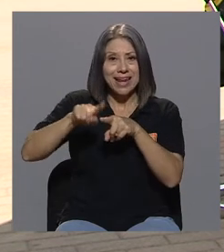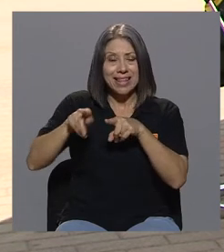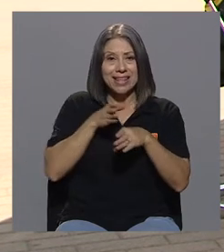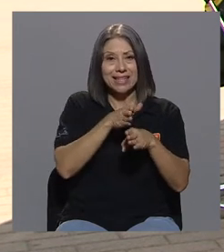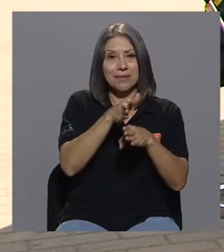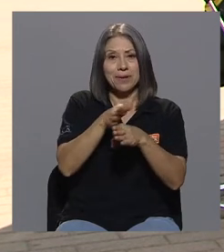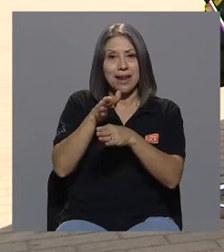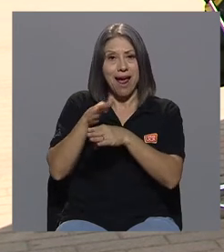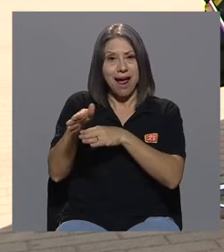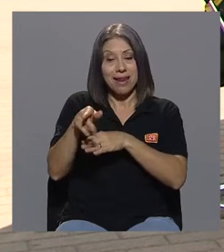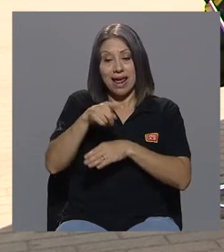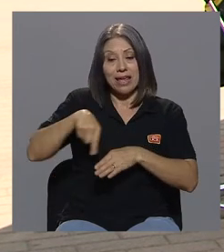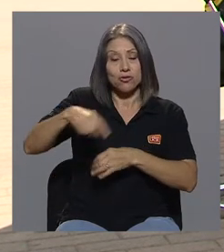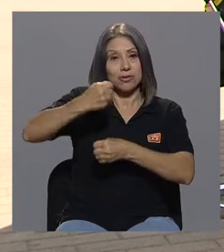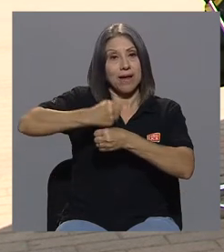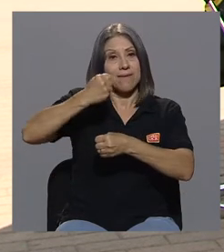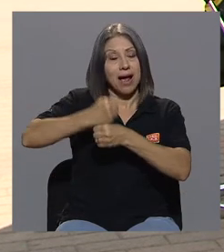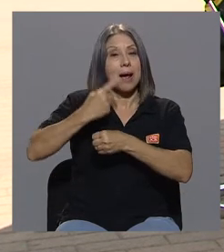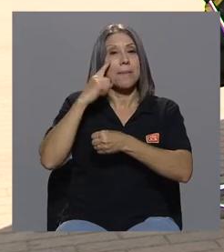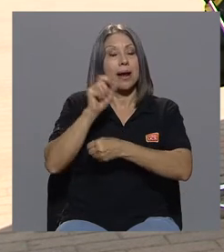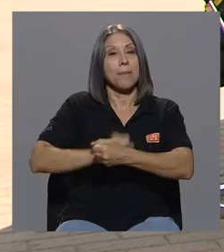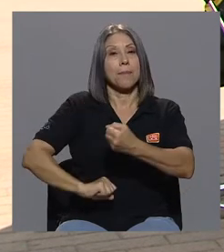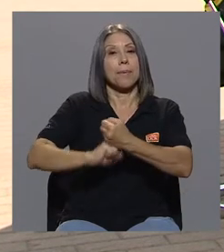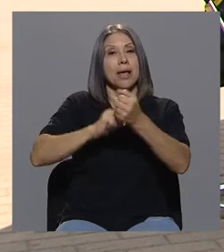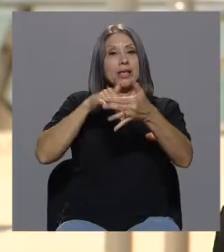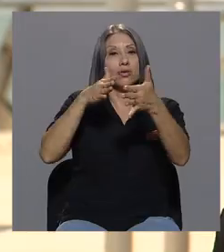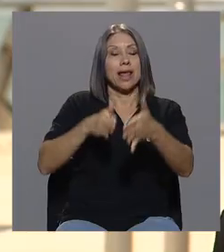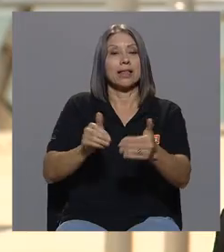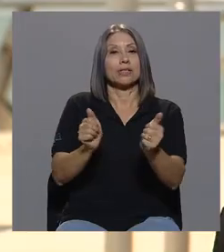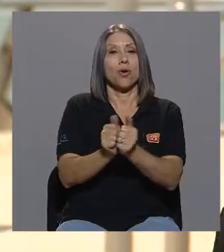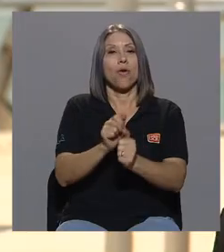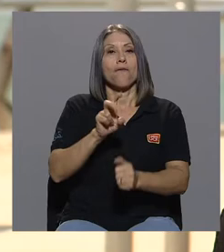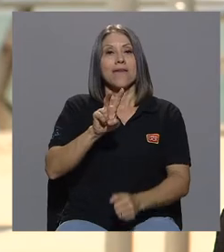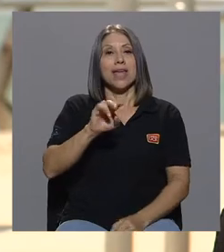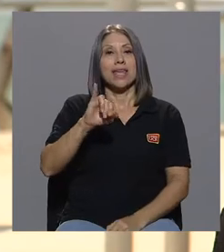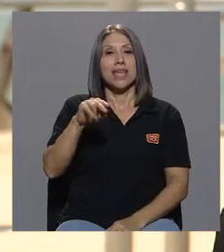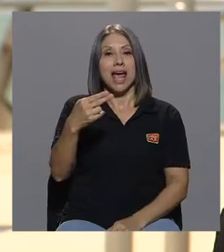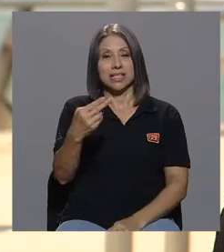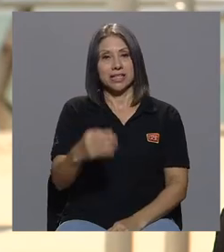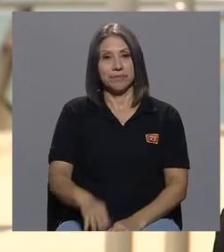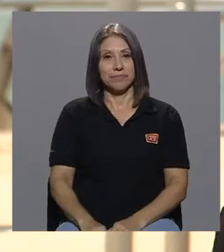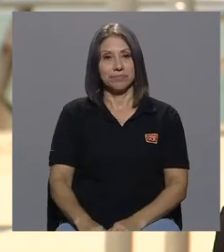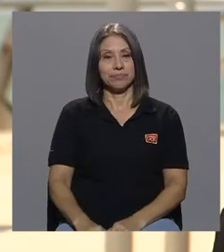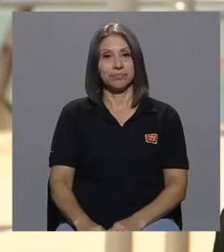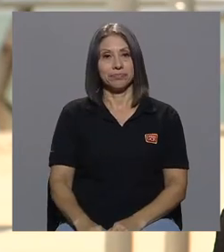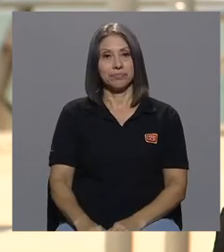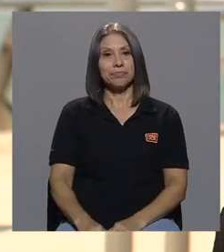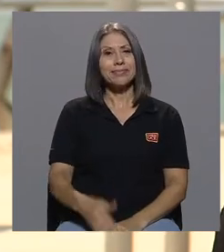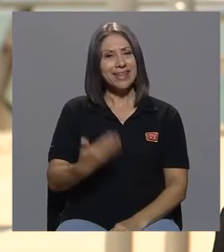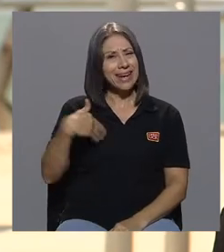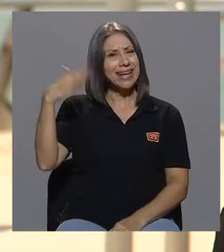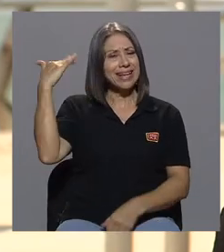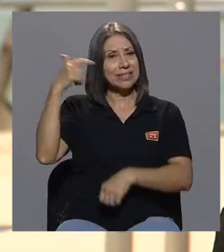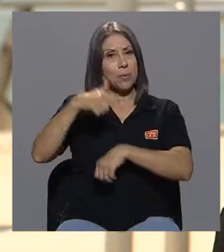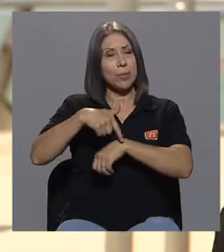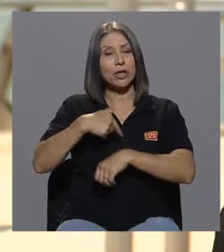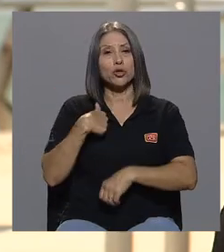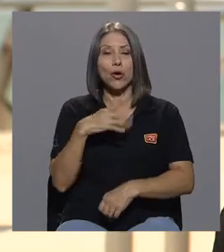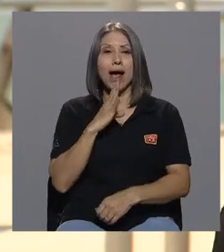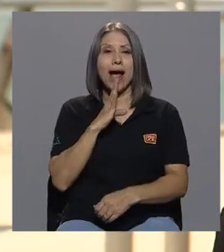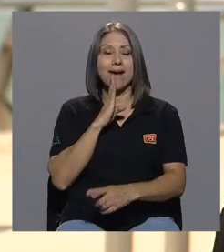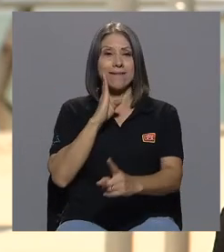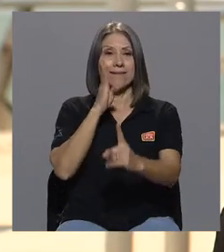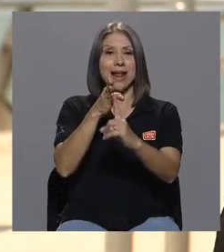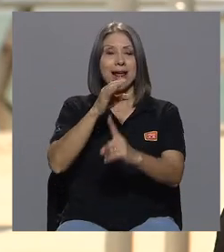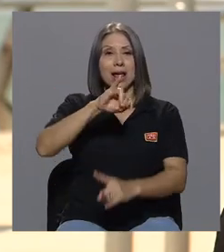estudiantes con VIH y en ese momento me toca este hablar con Doña Joana